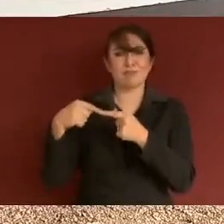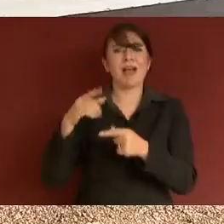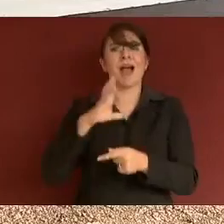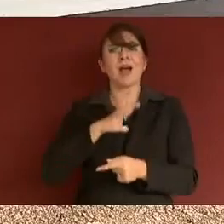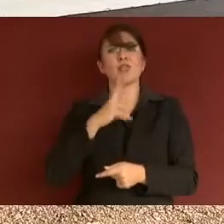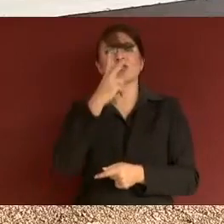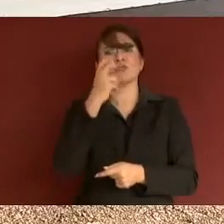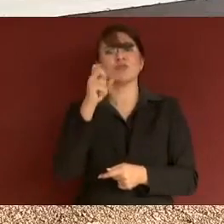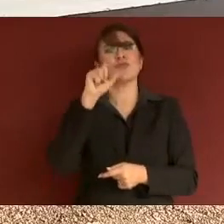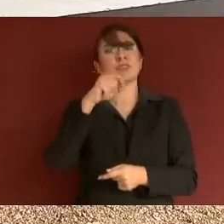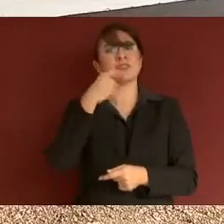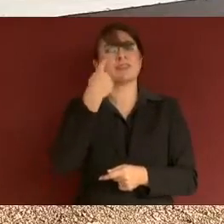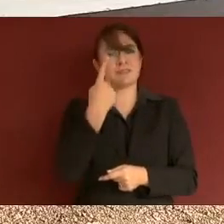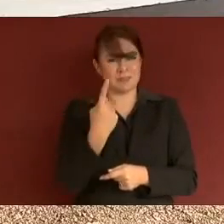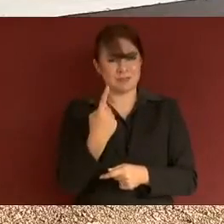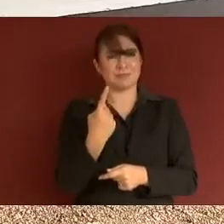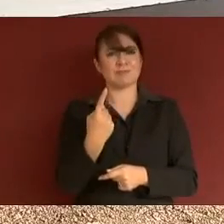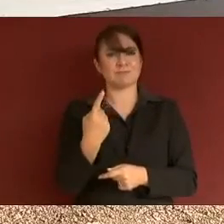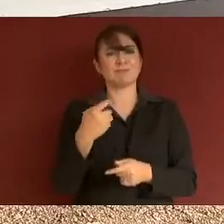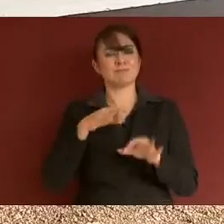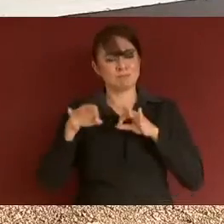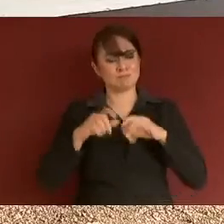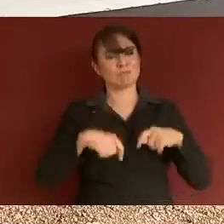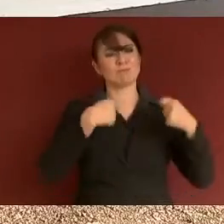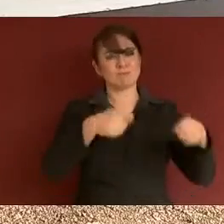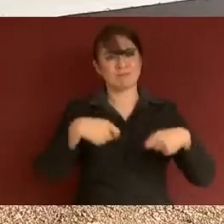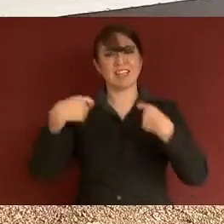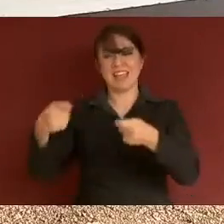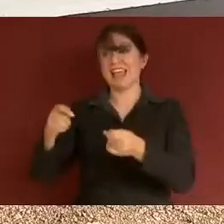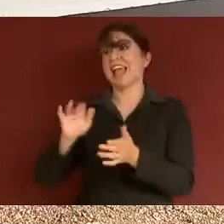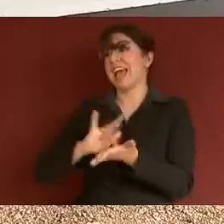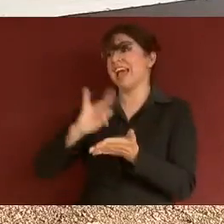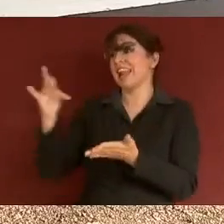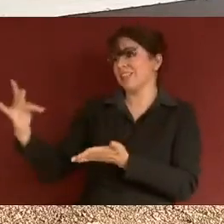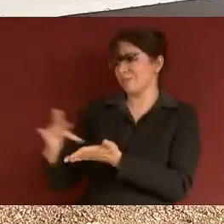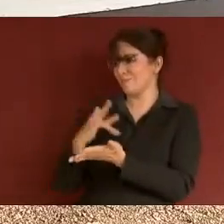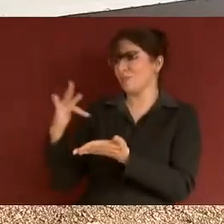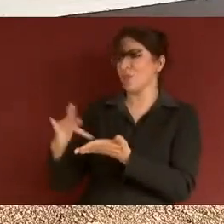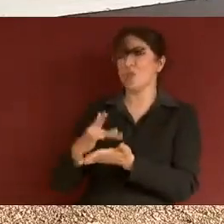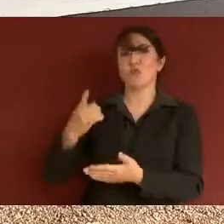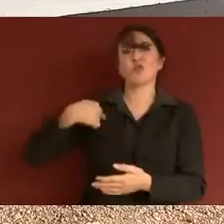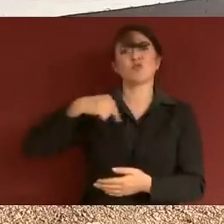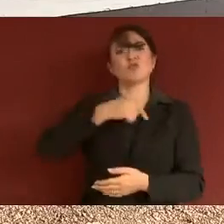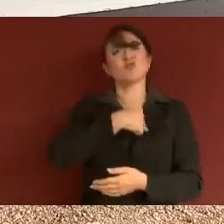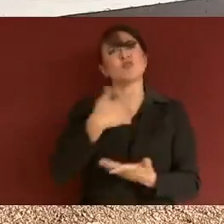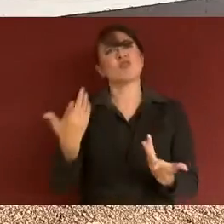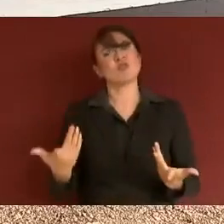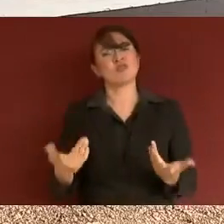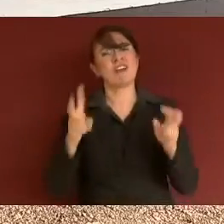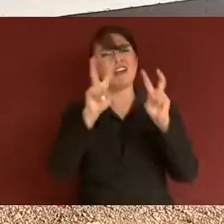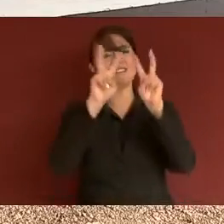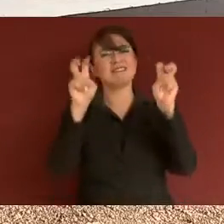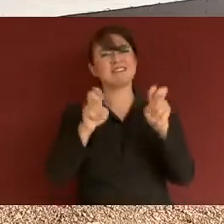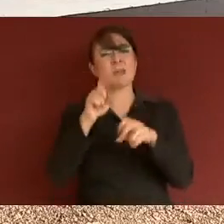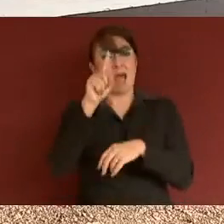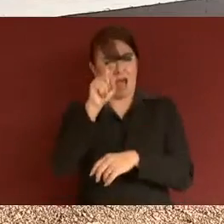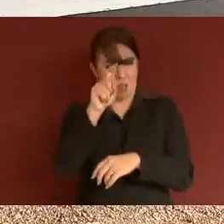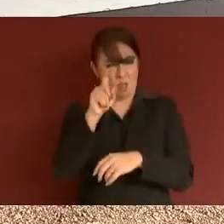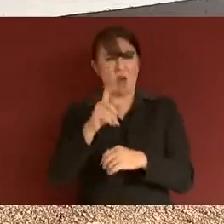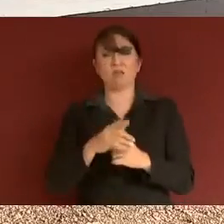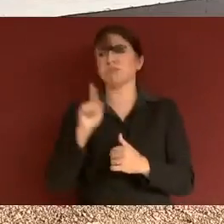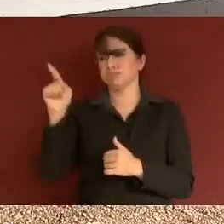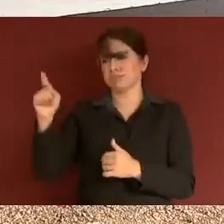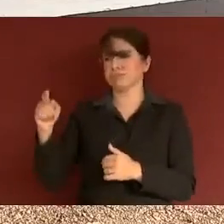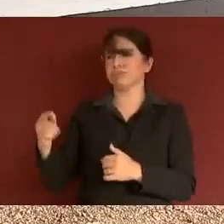gracias al impulso que su administración le está dando al bienestar de la gente. Estamos haciendo obras en el tema del agua, como usted nos lo ha